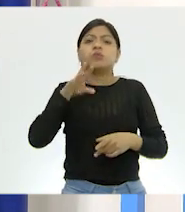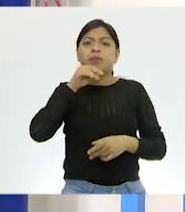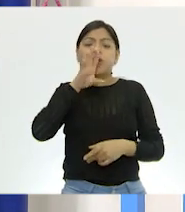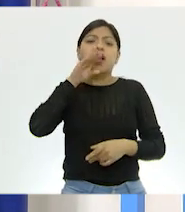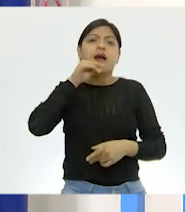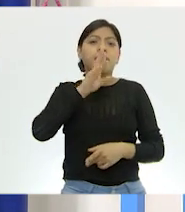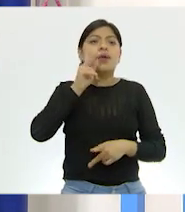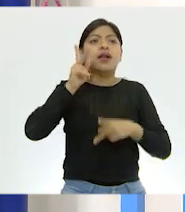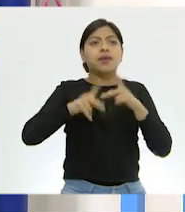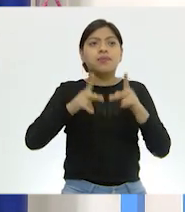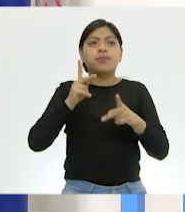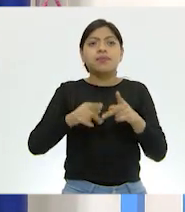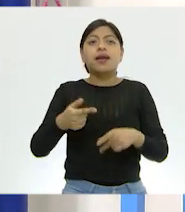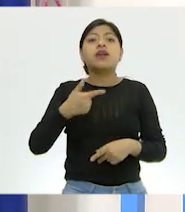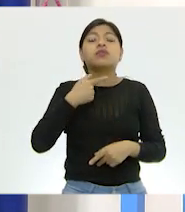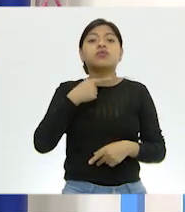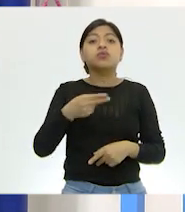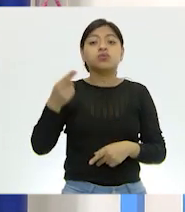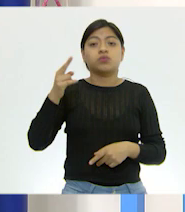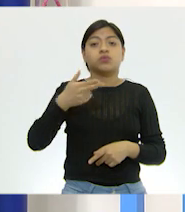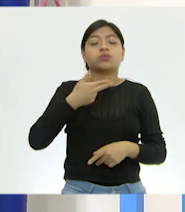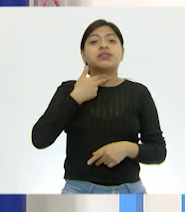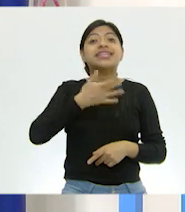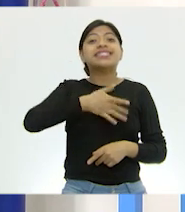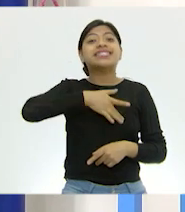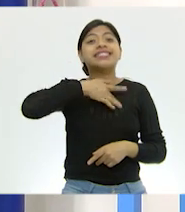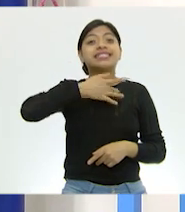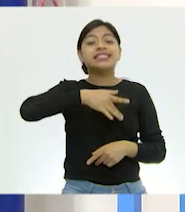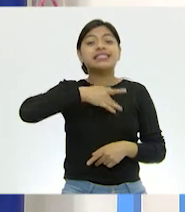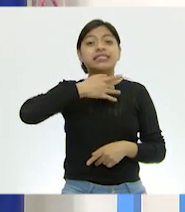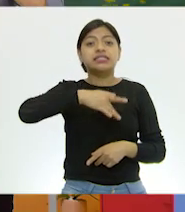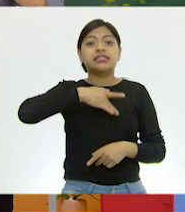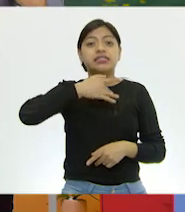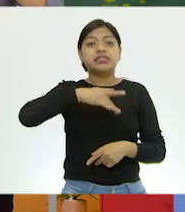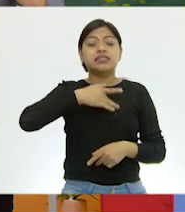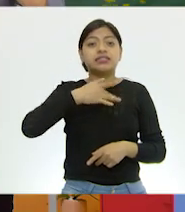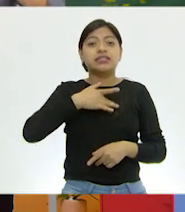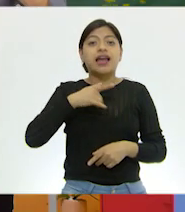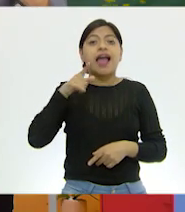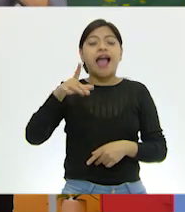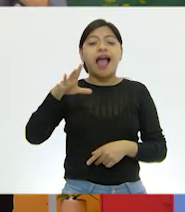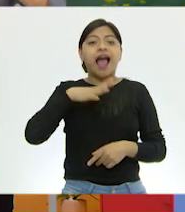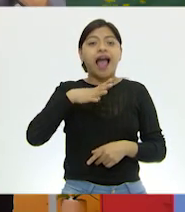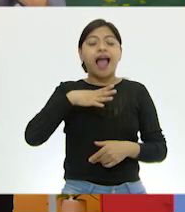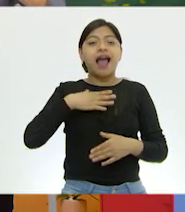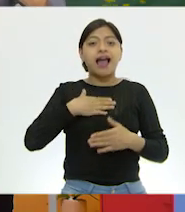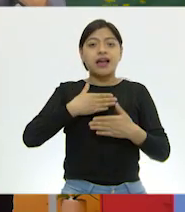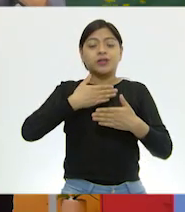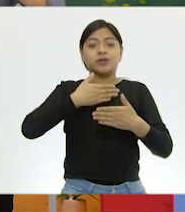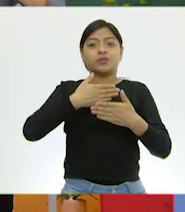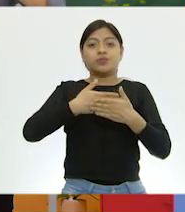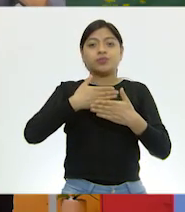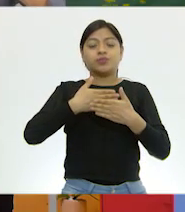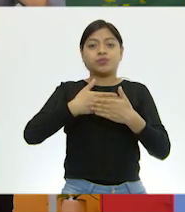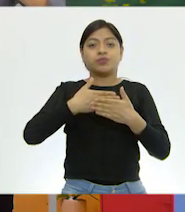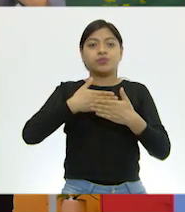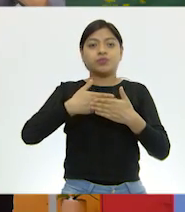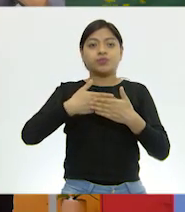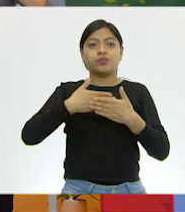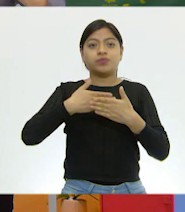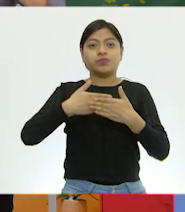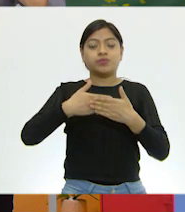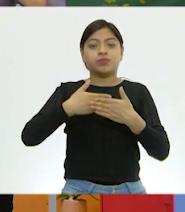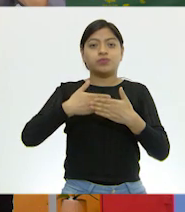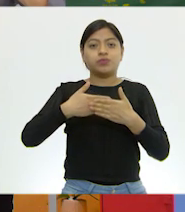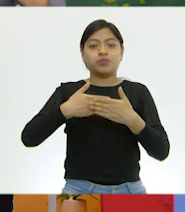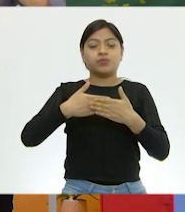dedos aquí arriba, puedes sentir cómo vibra esa parte de tu cuerpo cada vez que hablas. Hola